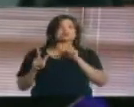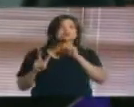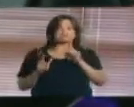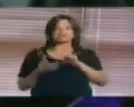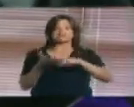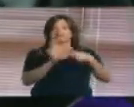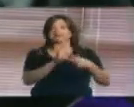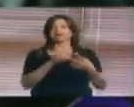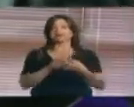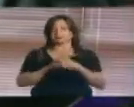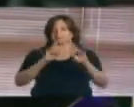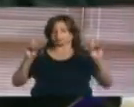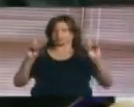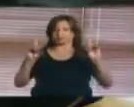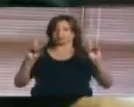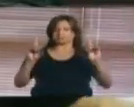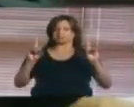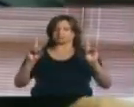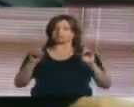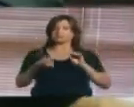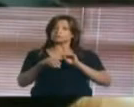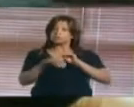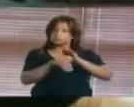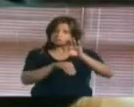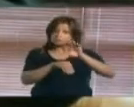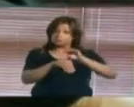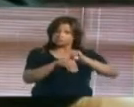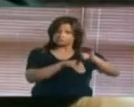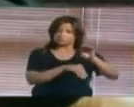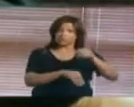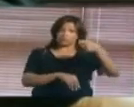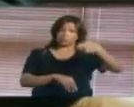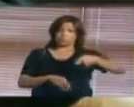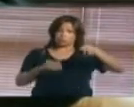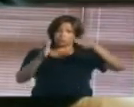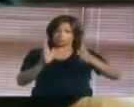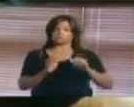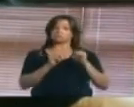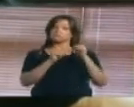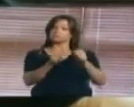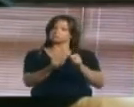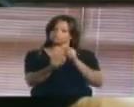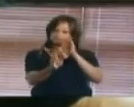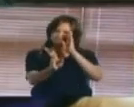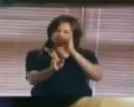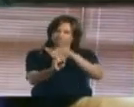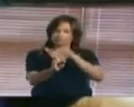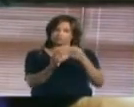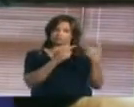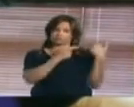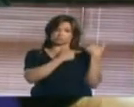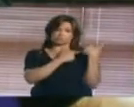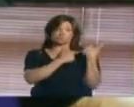la democracia. Exhorto a los jueces a que sigan cumpliendo su rol,